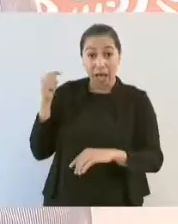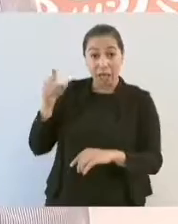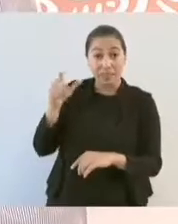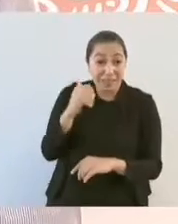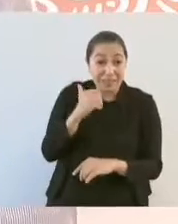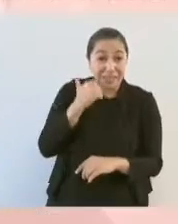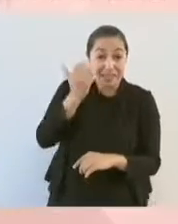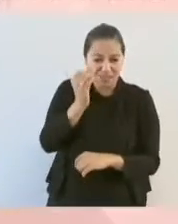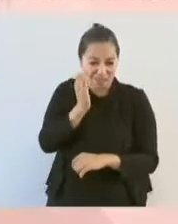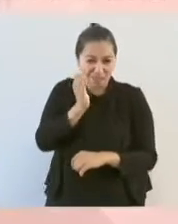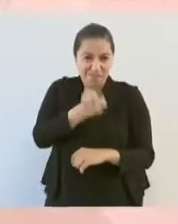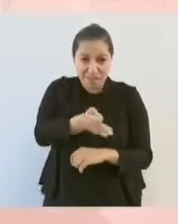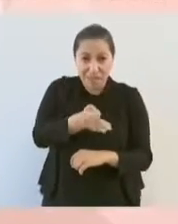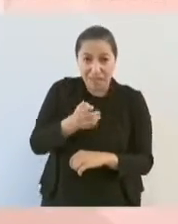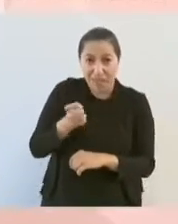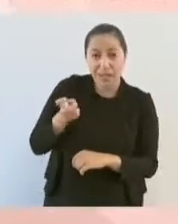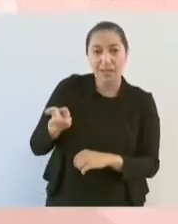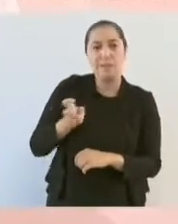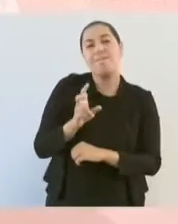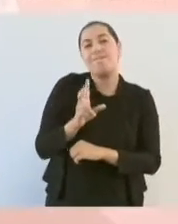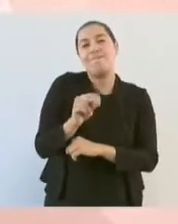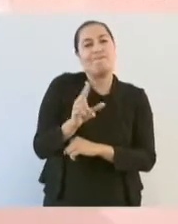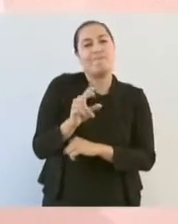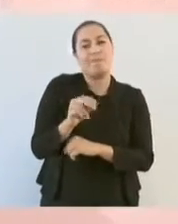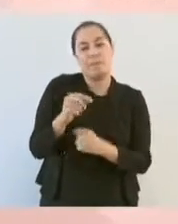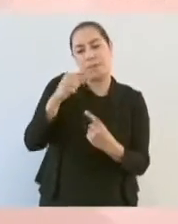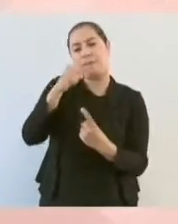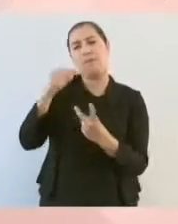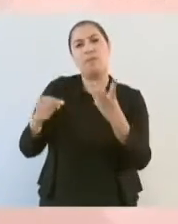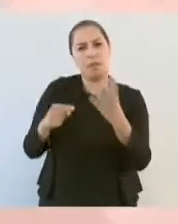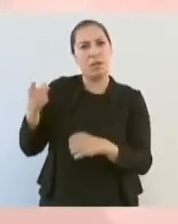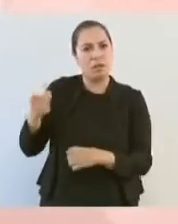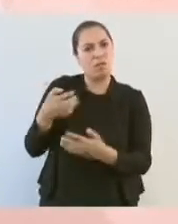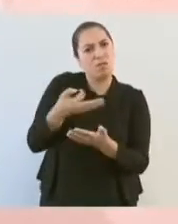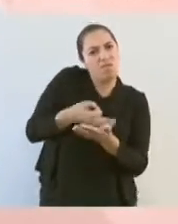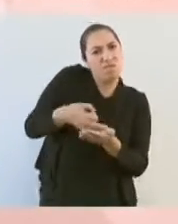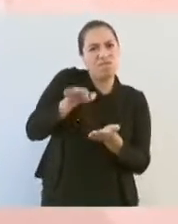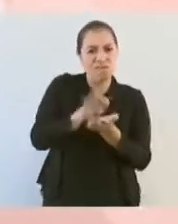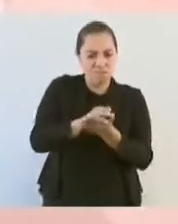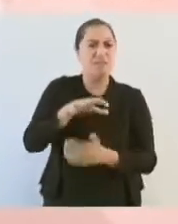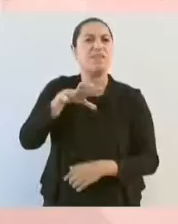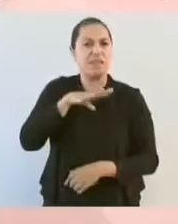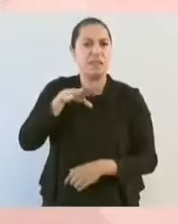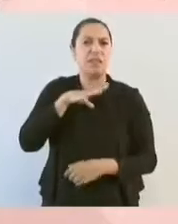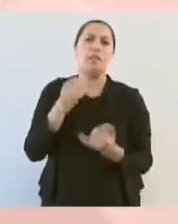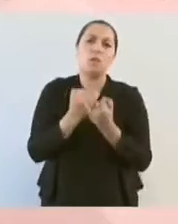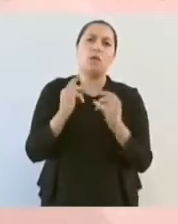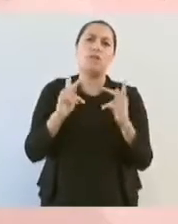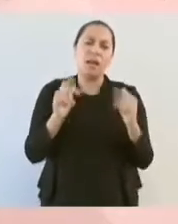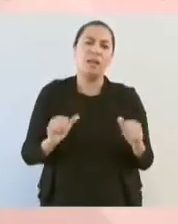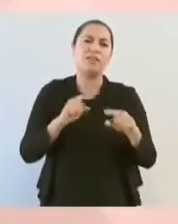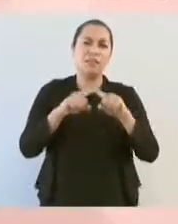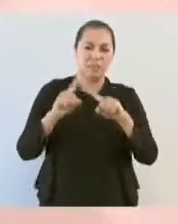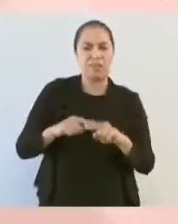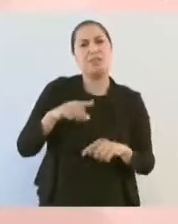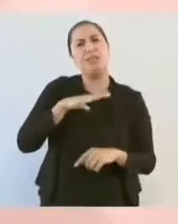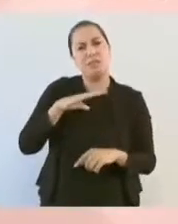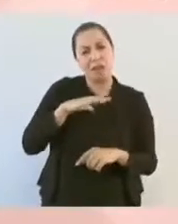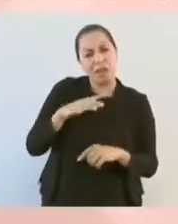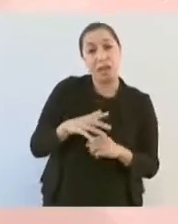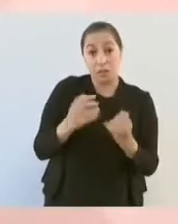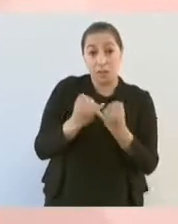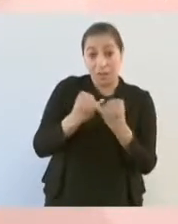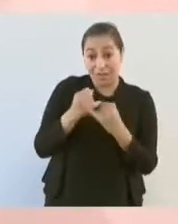mártires, nuestros héroes, que eran hasta pacifistas. Además, ya hablé de Hidalgo, de Morelos, eran